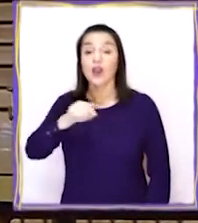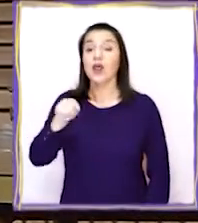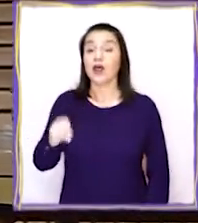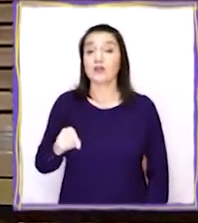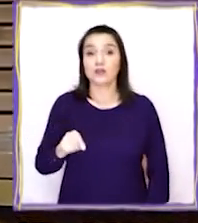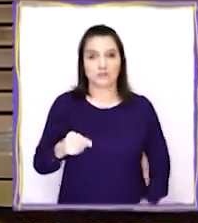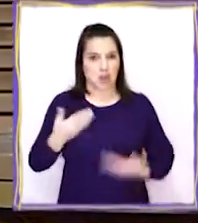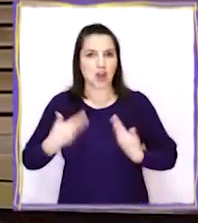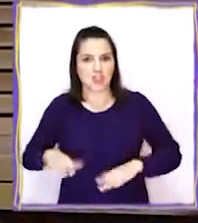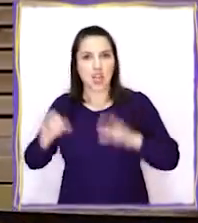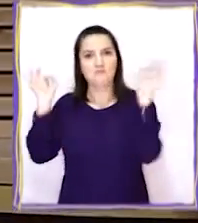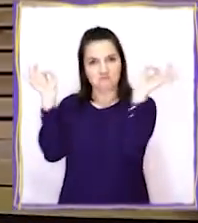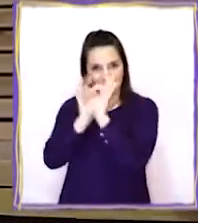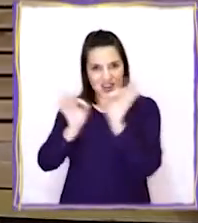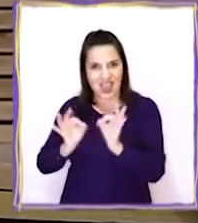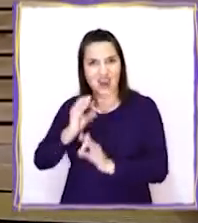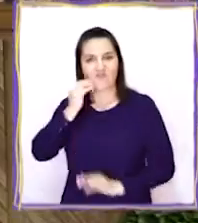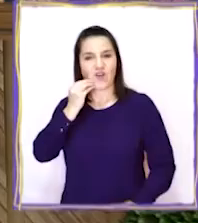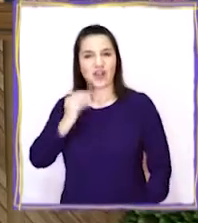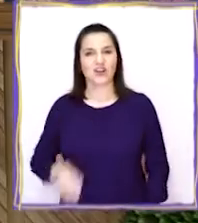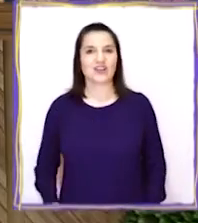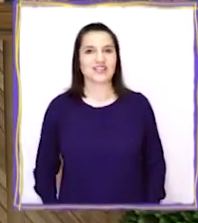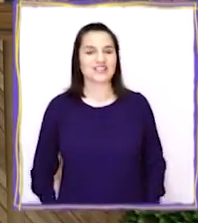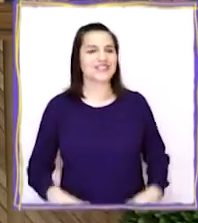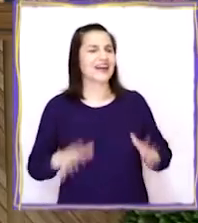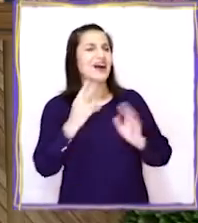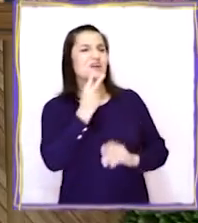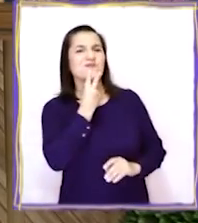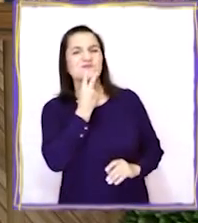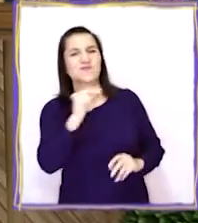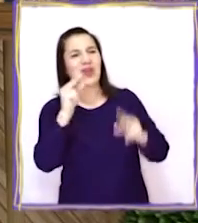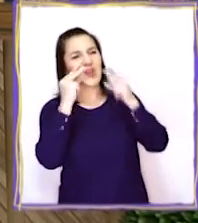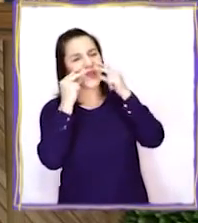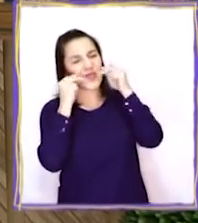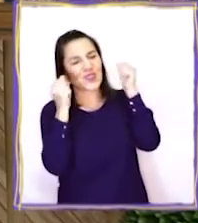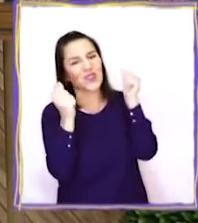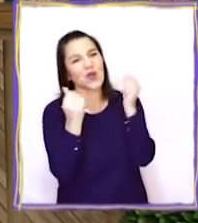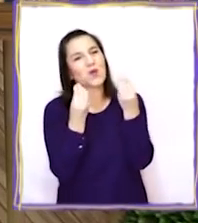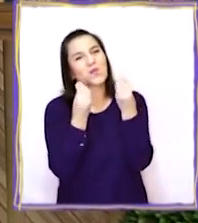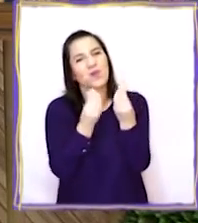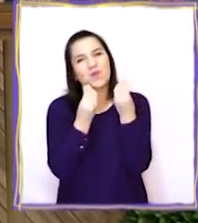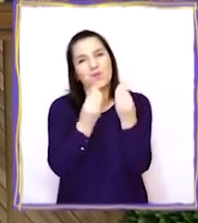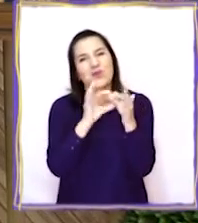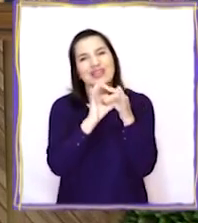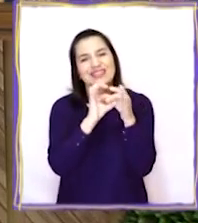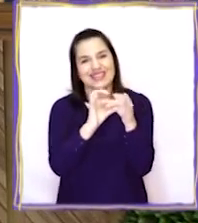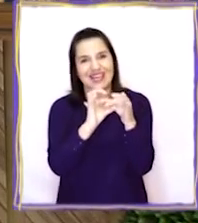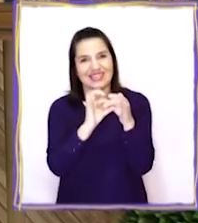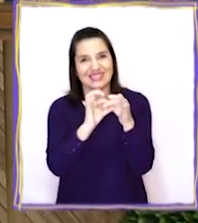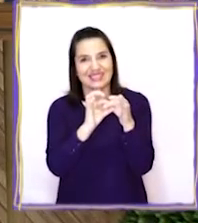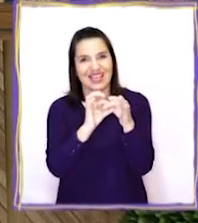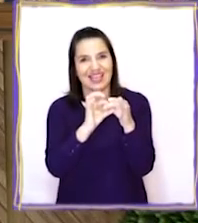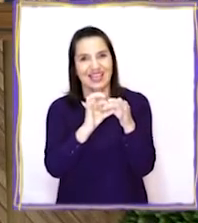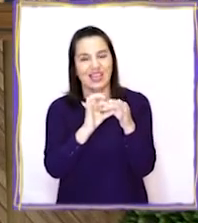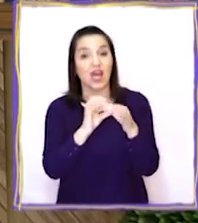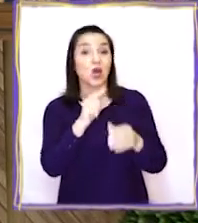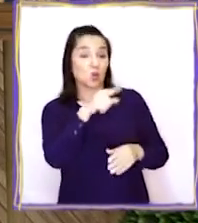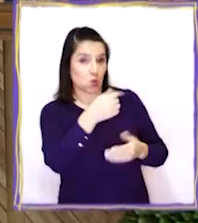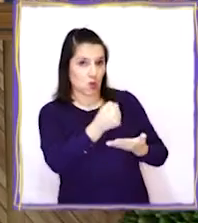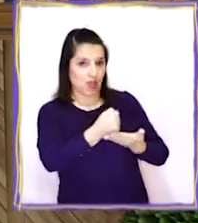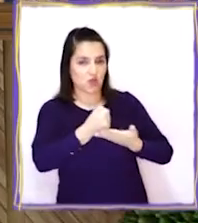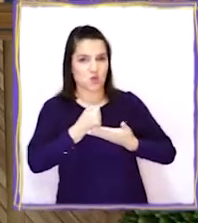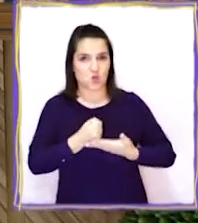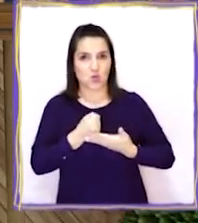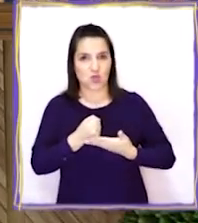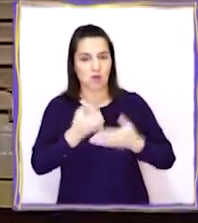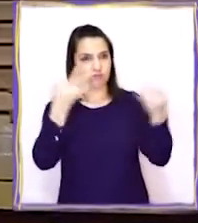Sin falta, hoy mismo se lo cuento. ¡Ah! Pedro, muchas, muchas gracias. Por